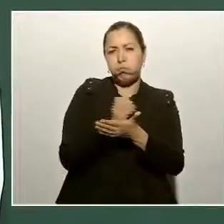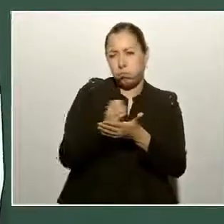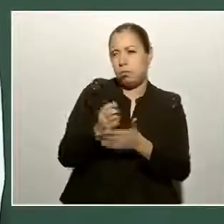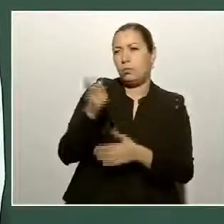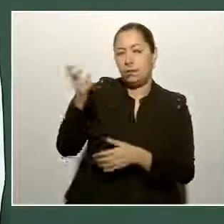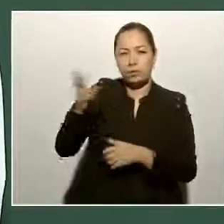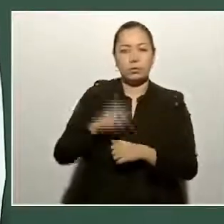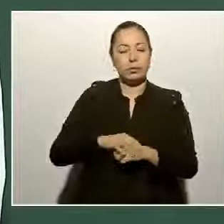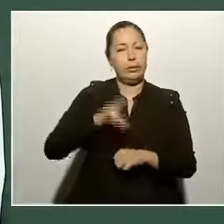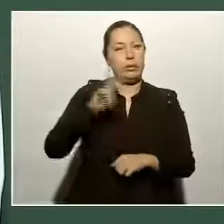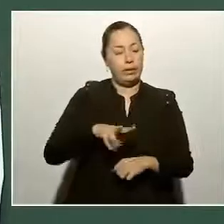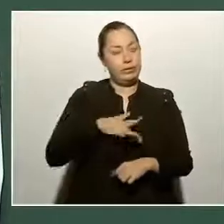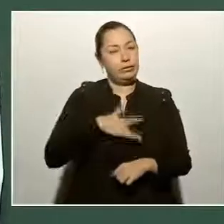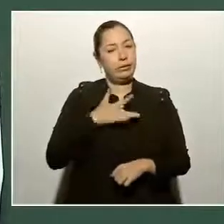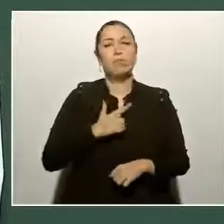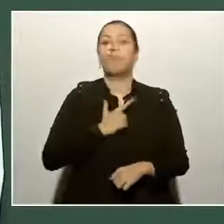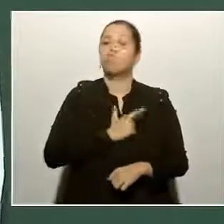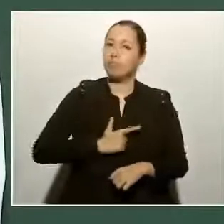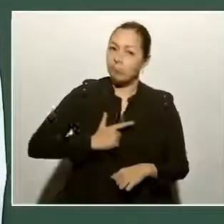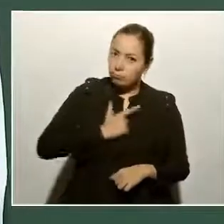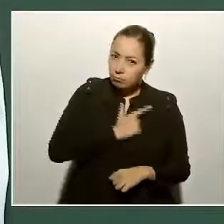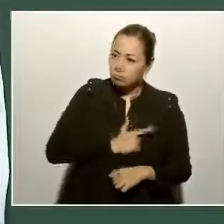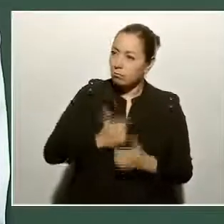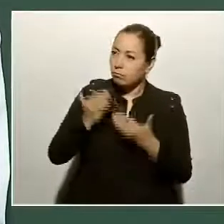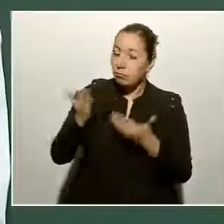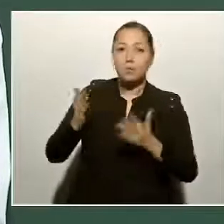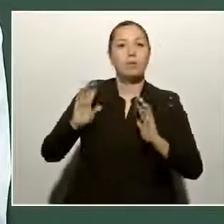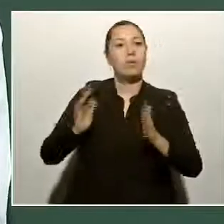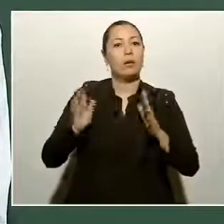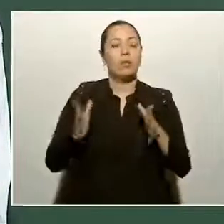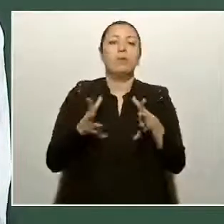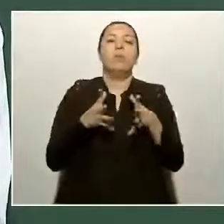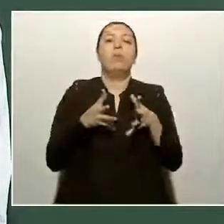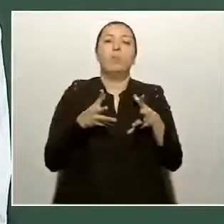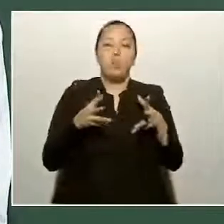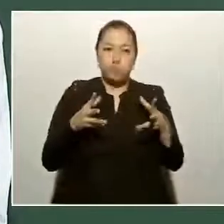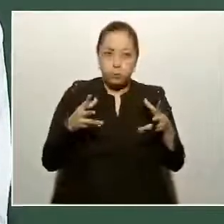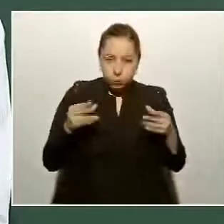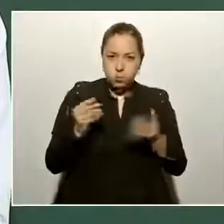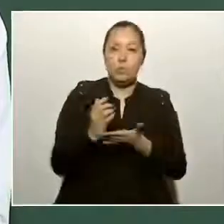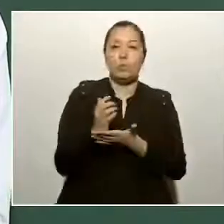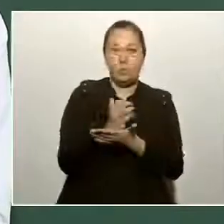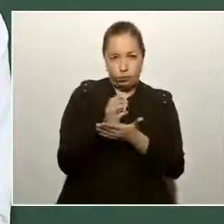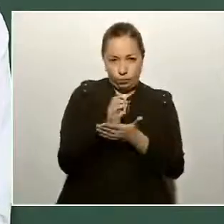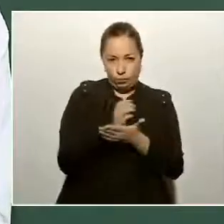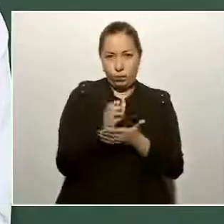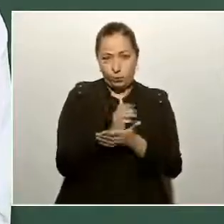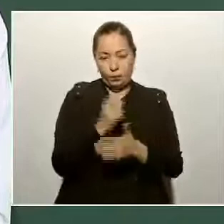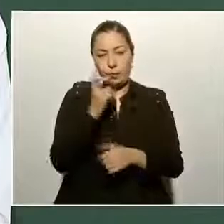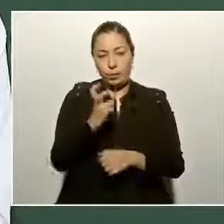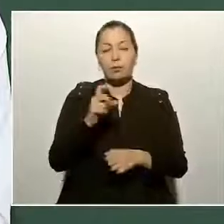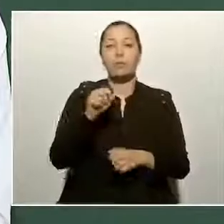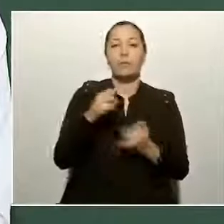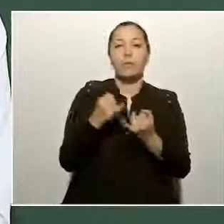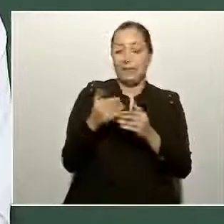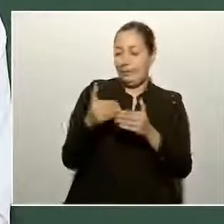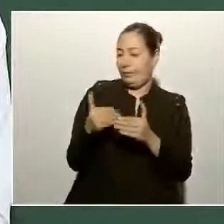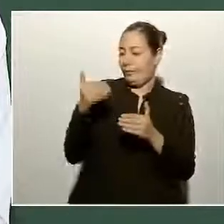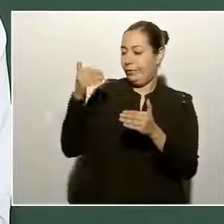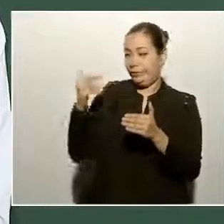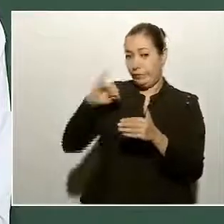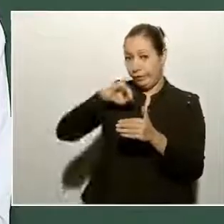da también mucho gusto que él se está recuperando y el anterior jefe, el Estado Mayor